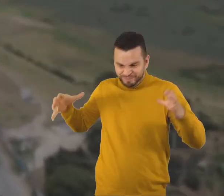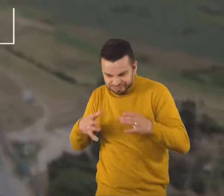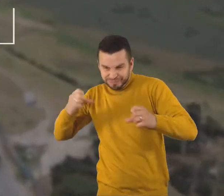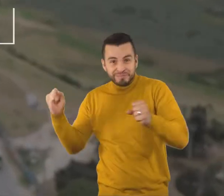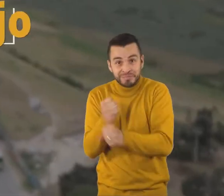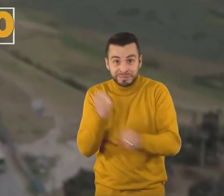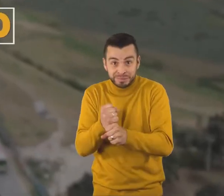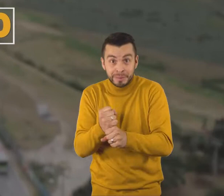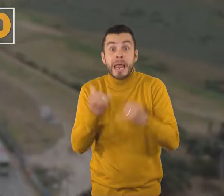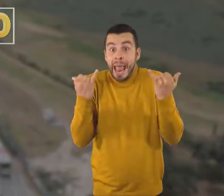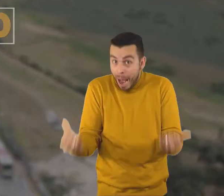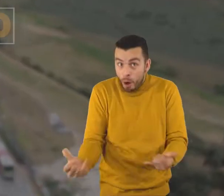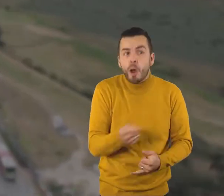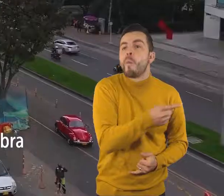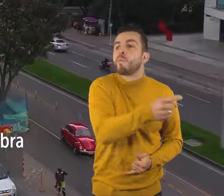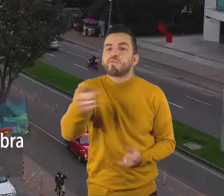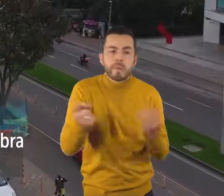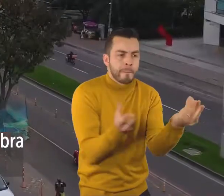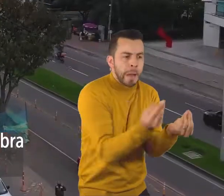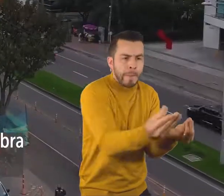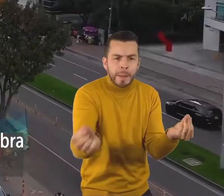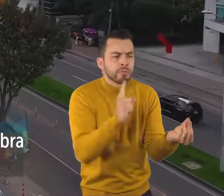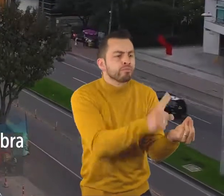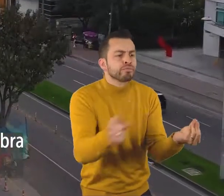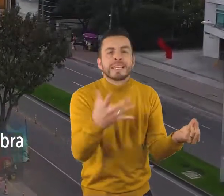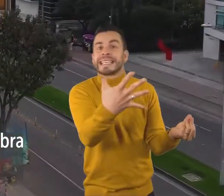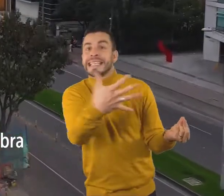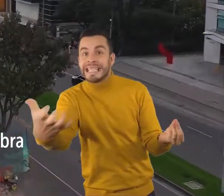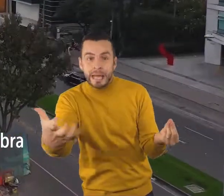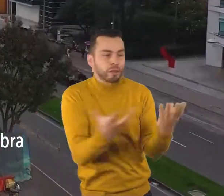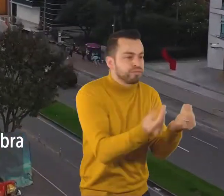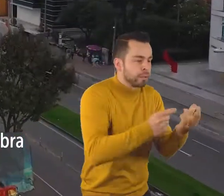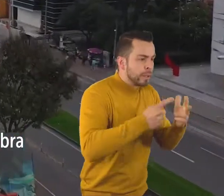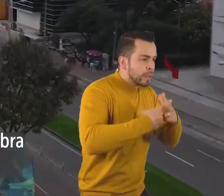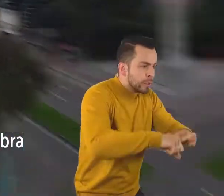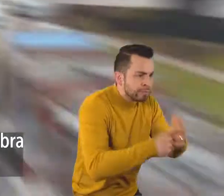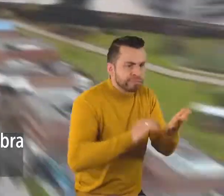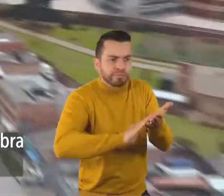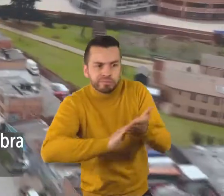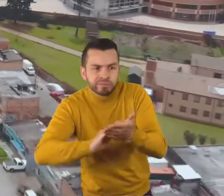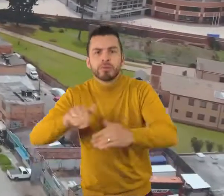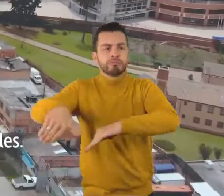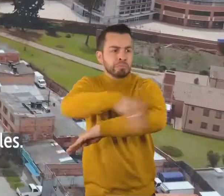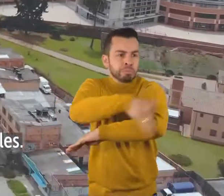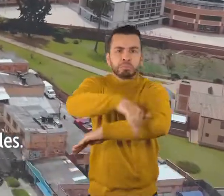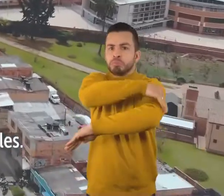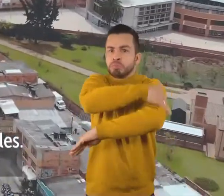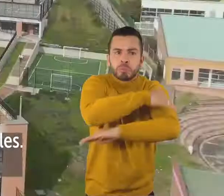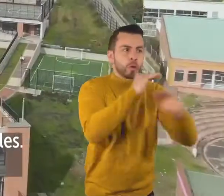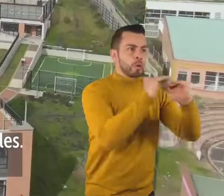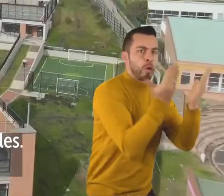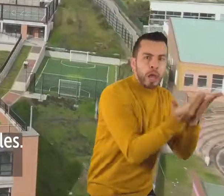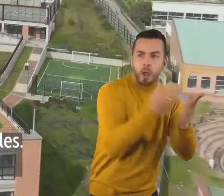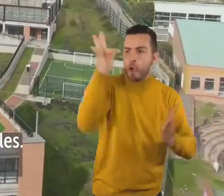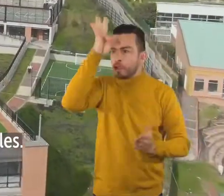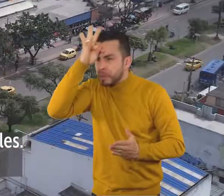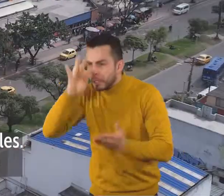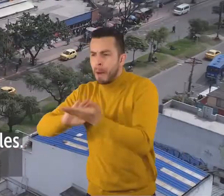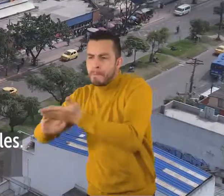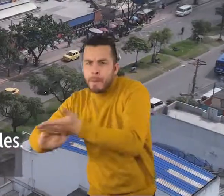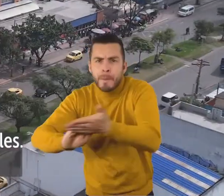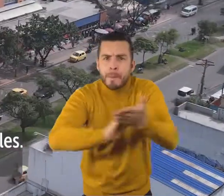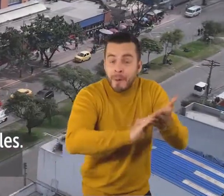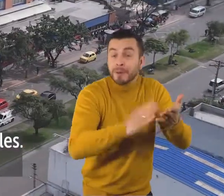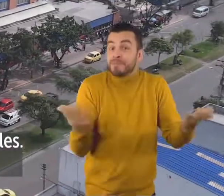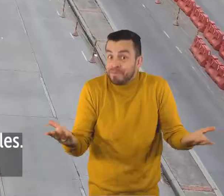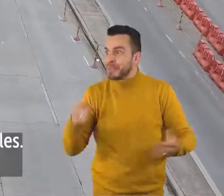Con tu aporte y nuestro trabajo, hoy tenemos más de 500 frentes de obra por toda la ciudad, entre grandes vías, colegios y